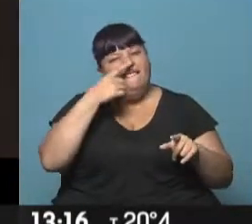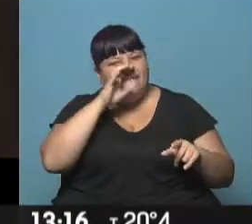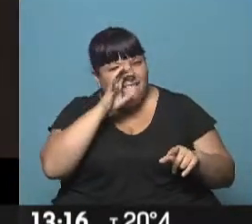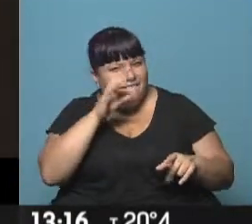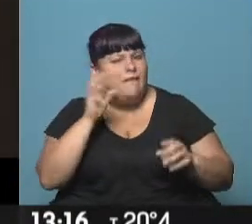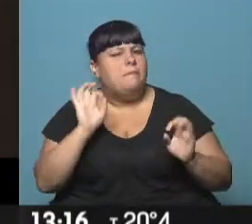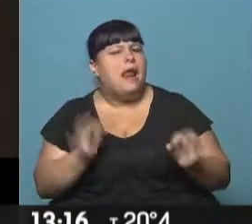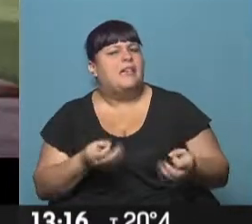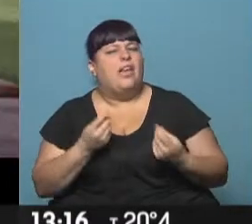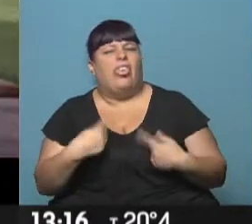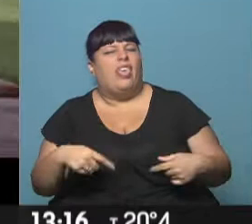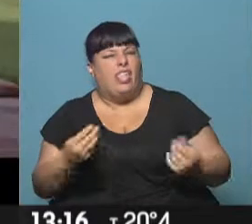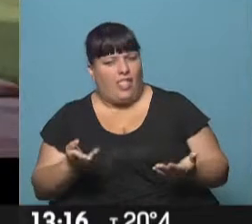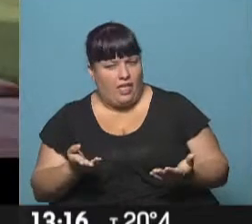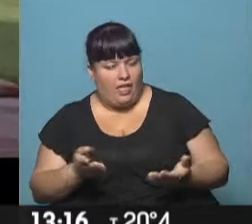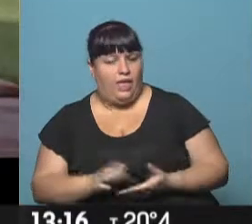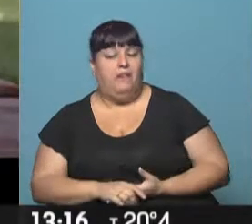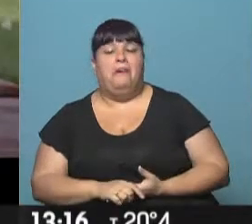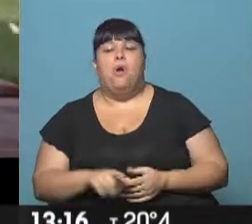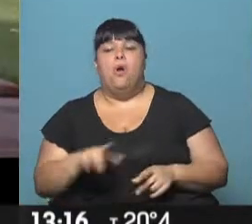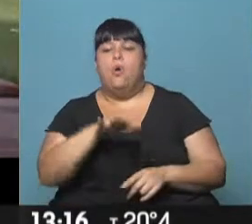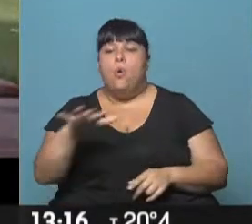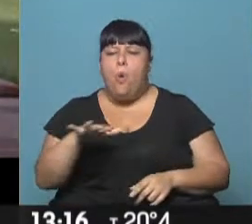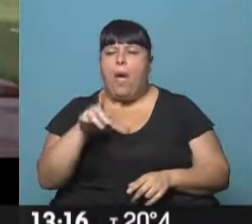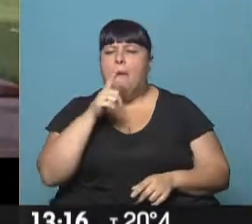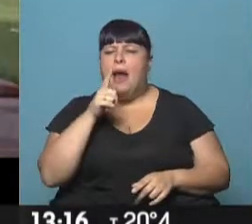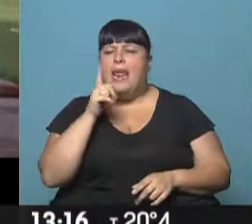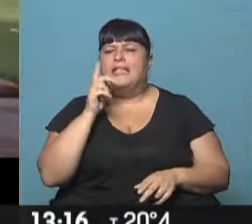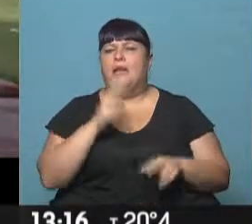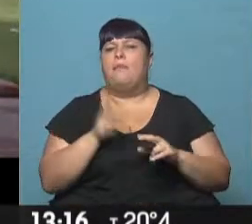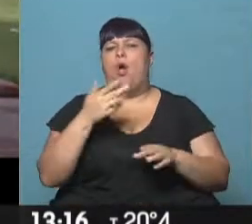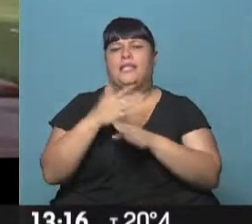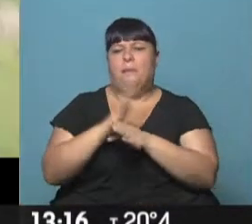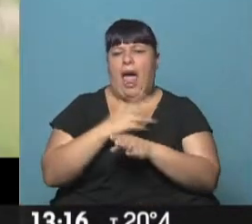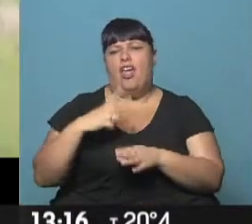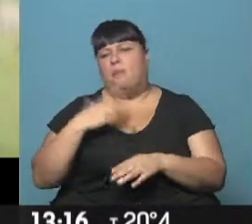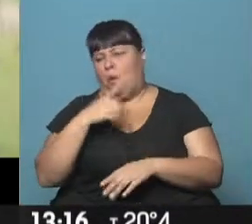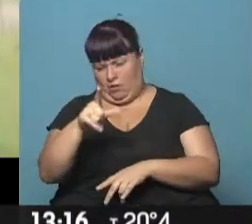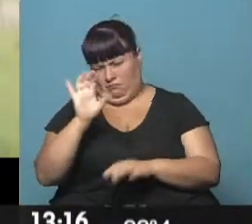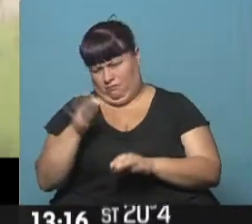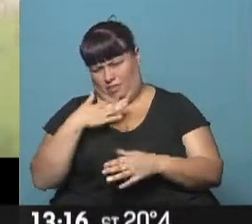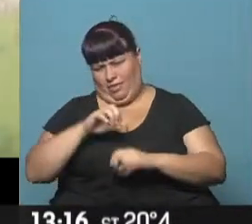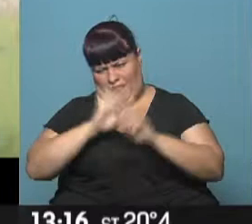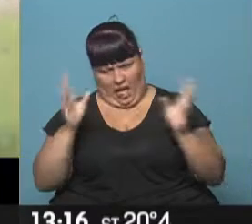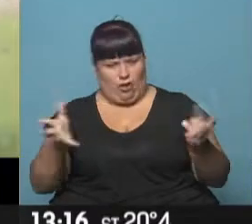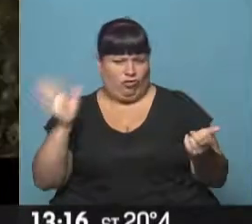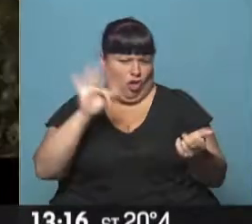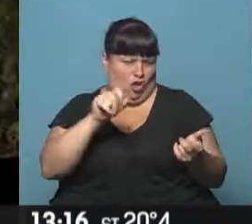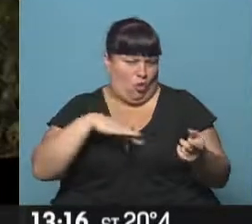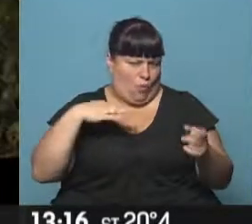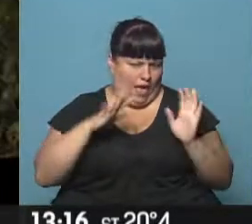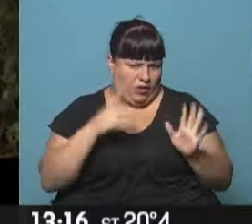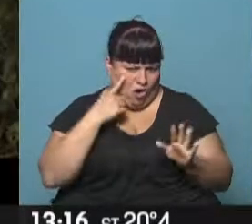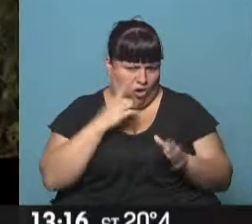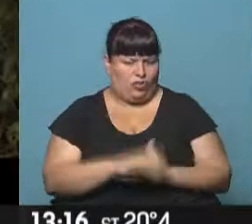en saber de qué se trata. Es un lugar donde parece que no hay límites de clase, los que a ella le quedan clarísimos y se enfrenta cada día de su vida.